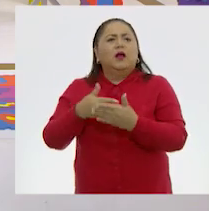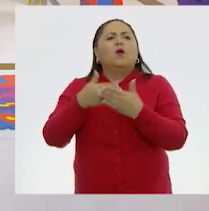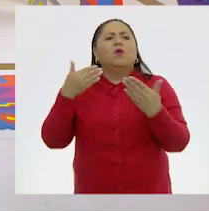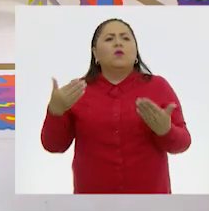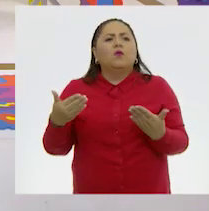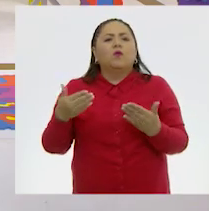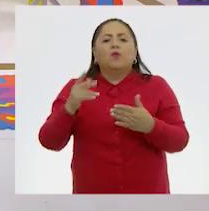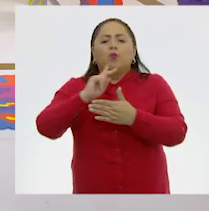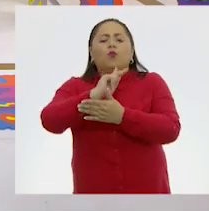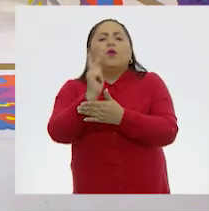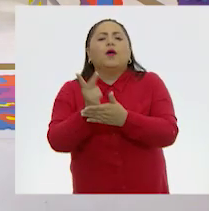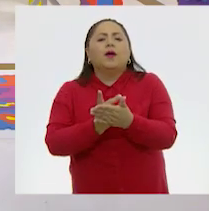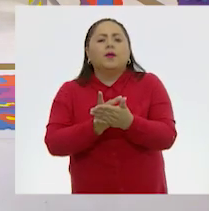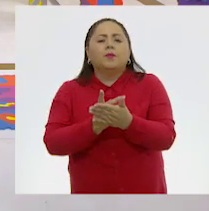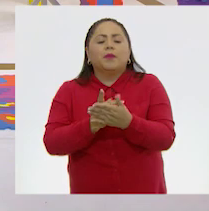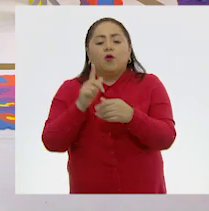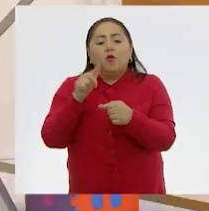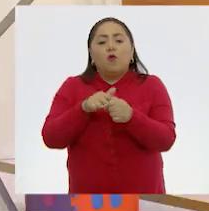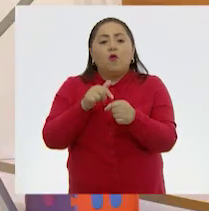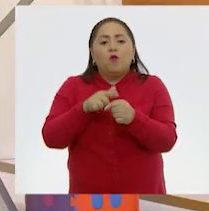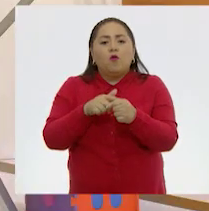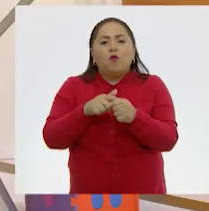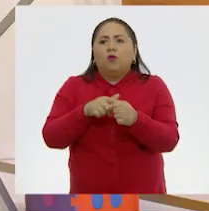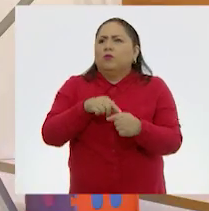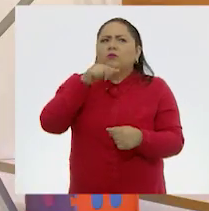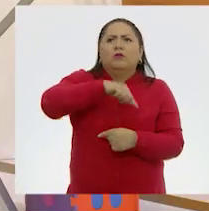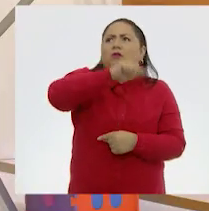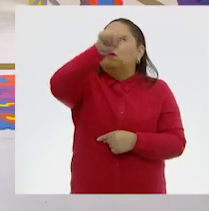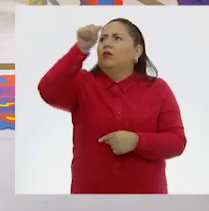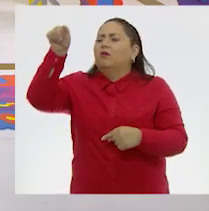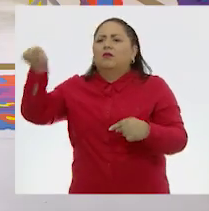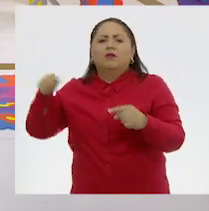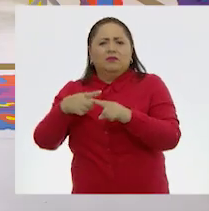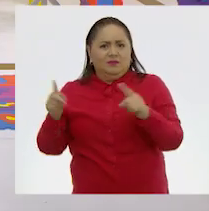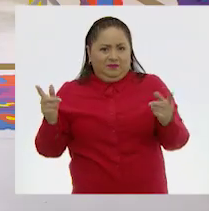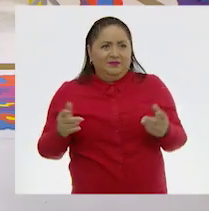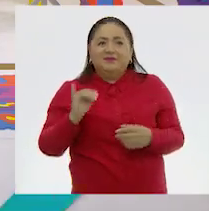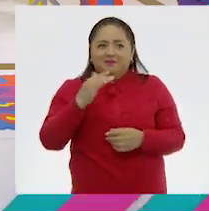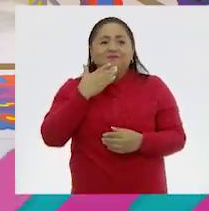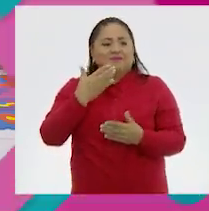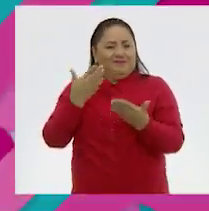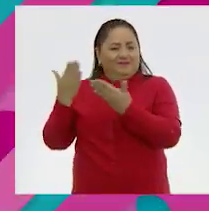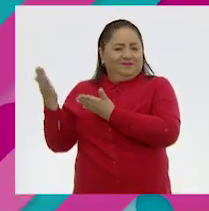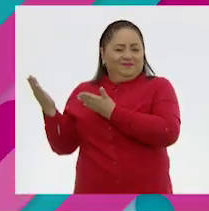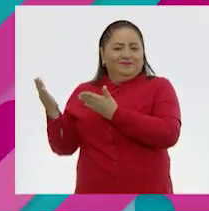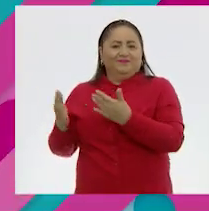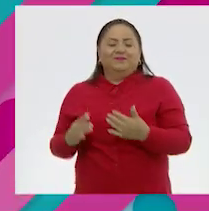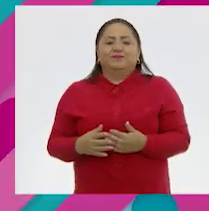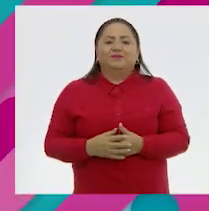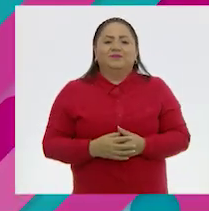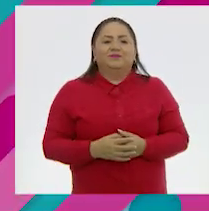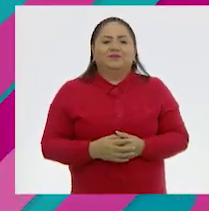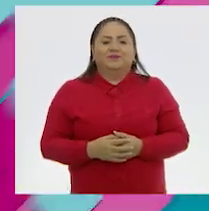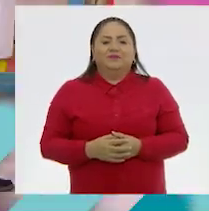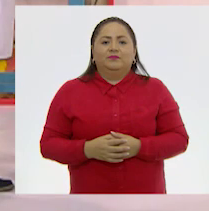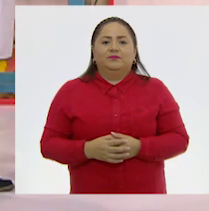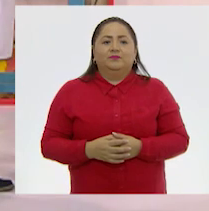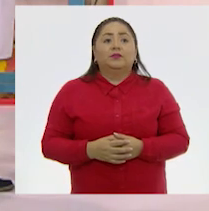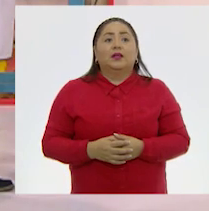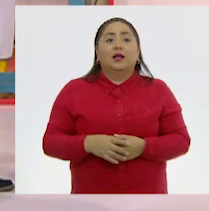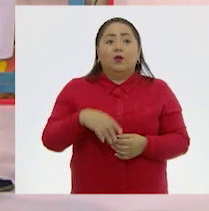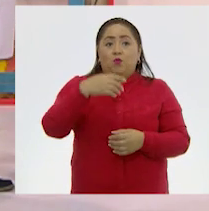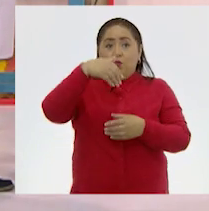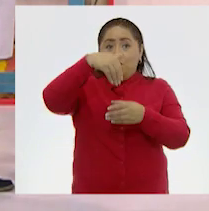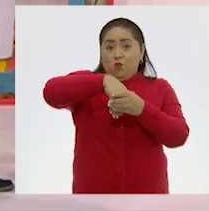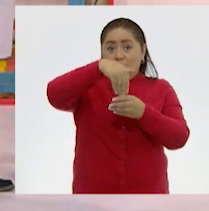el programa El Color por Todas Partes. ¡Muy bien! ¡Vamos a verlo! Pues en cada bolsita